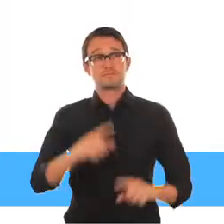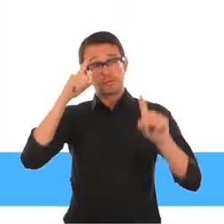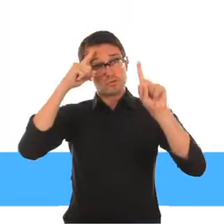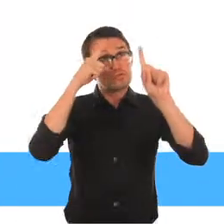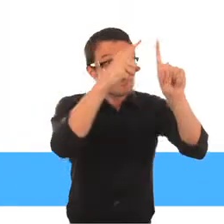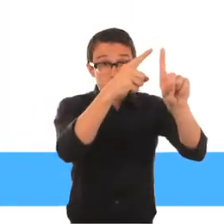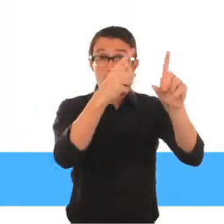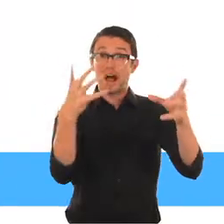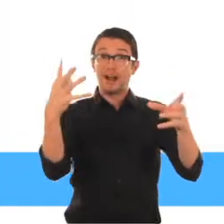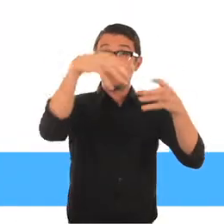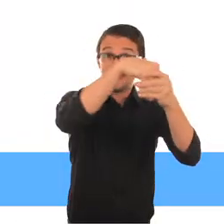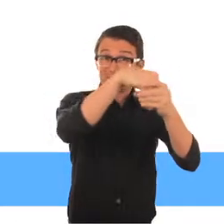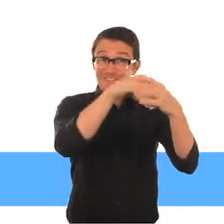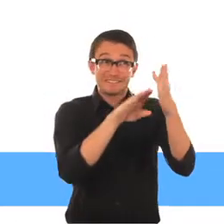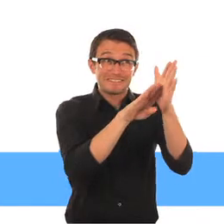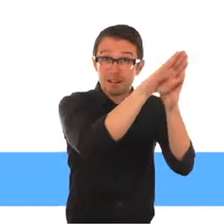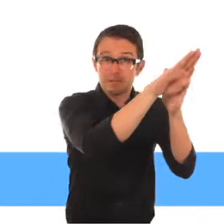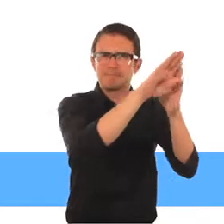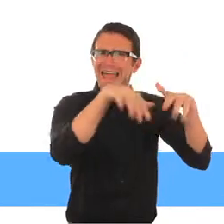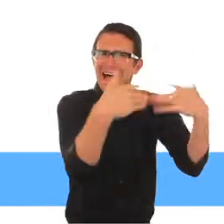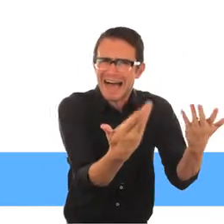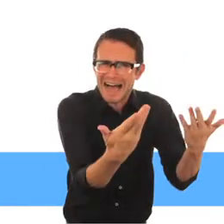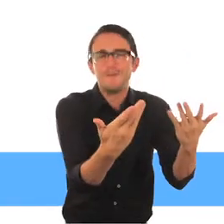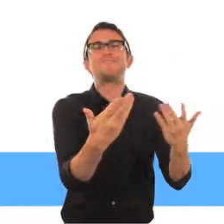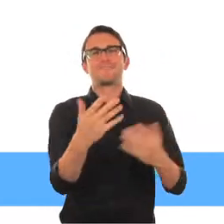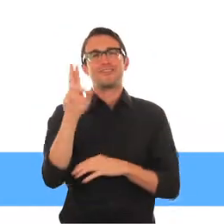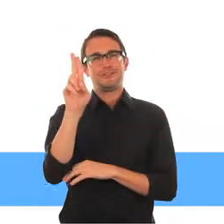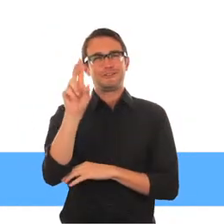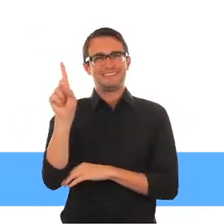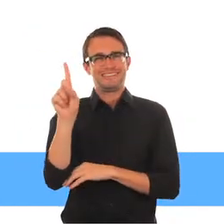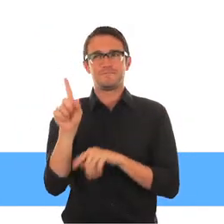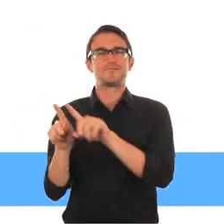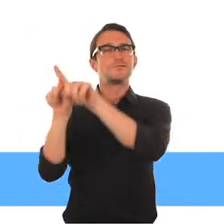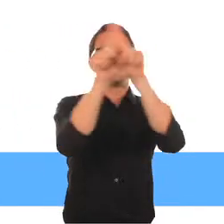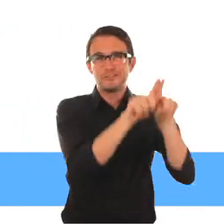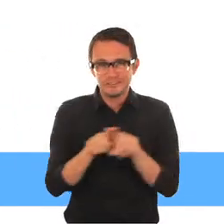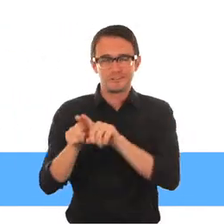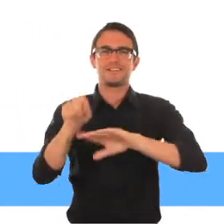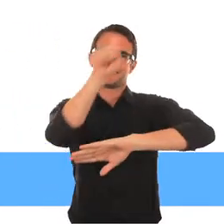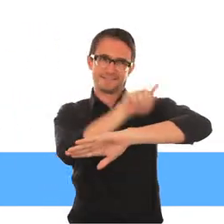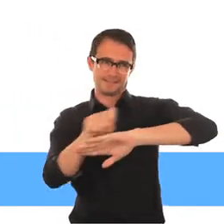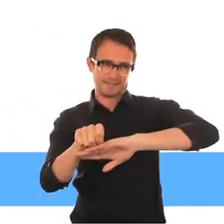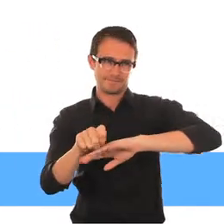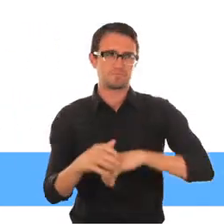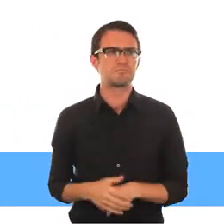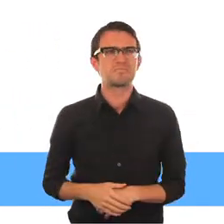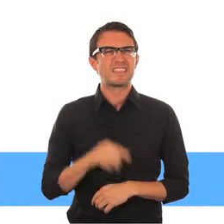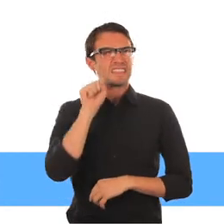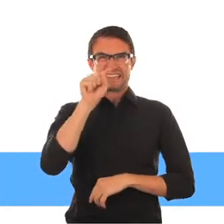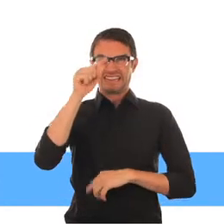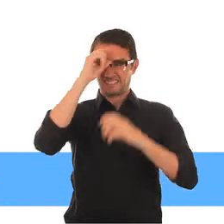Una estrategia clave para el desarrollo inclusivo es el diseño universal o inclusivo Se trata de un concepto por el cual todo lo que